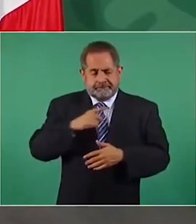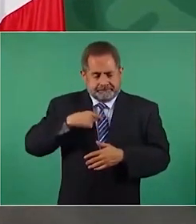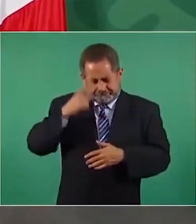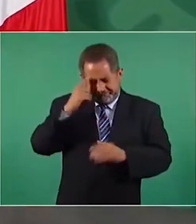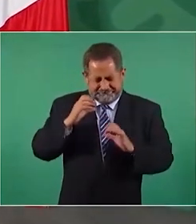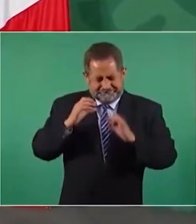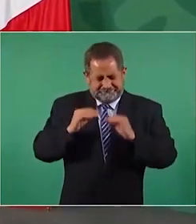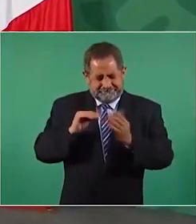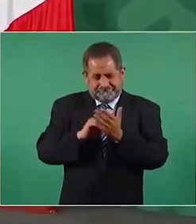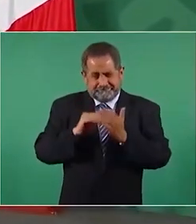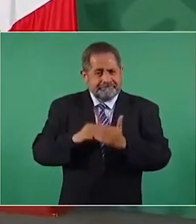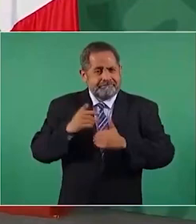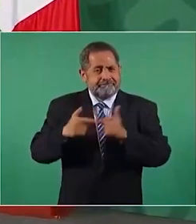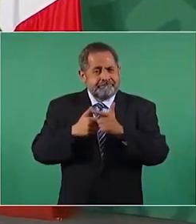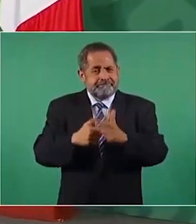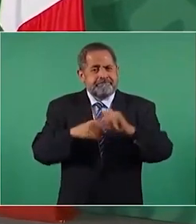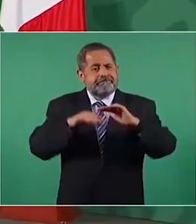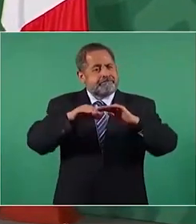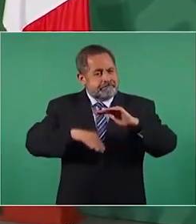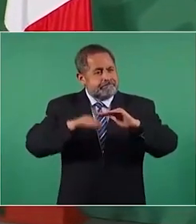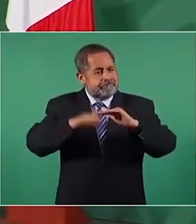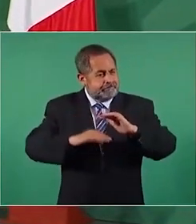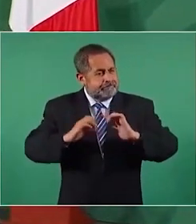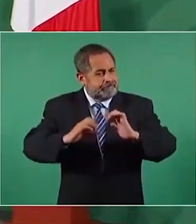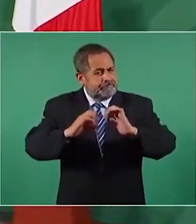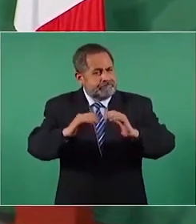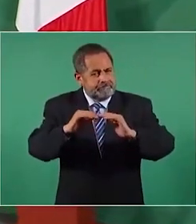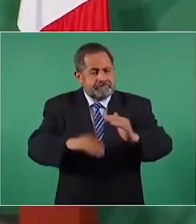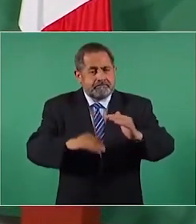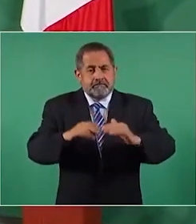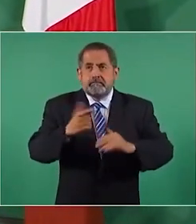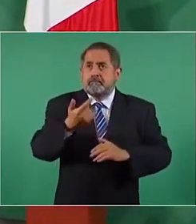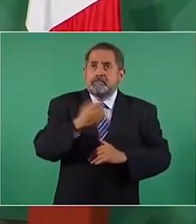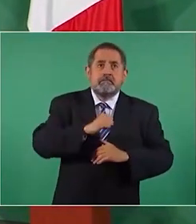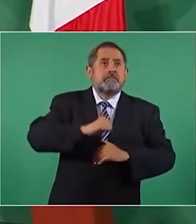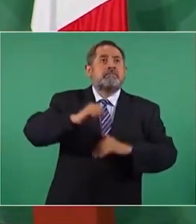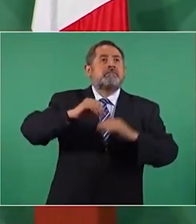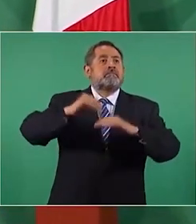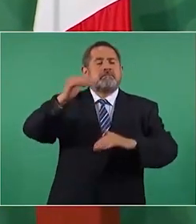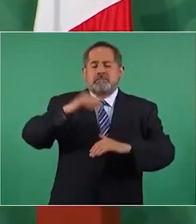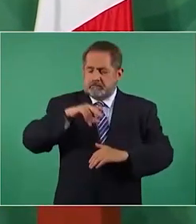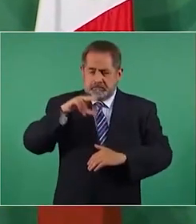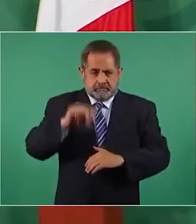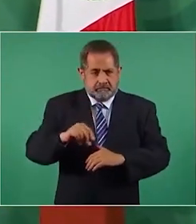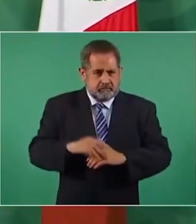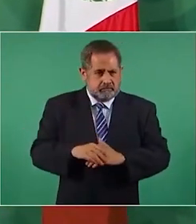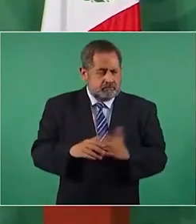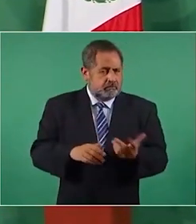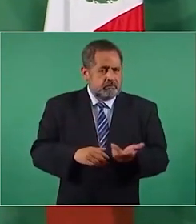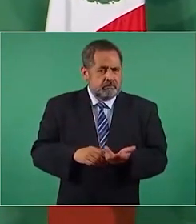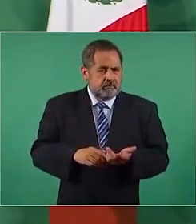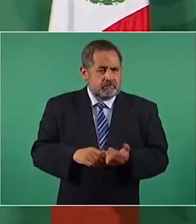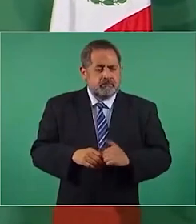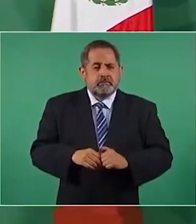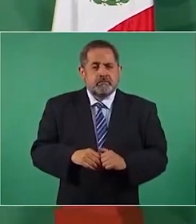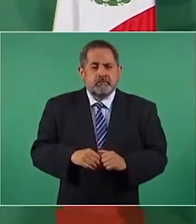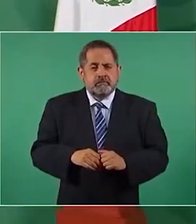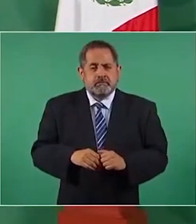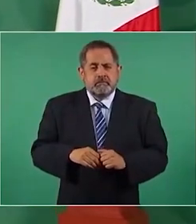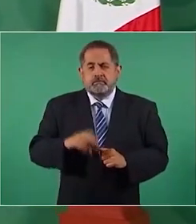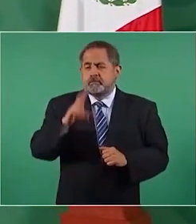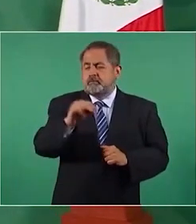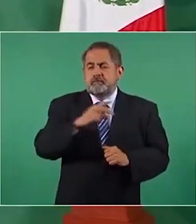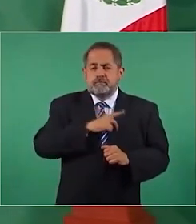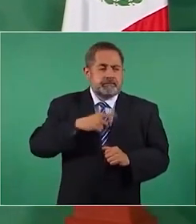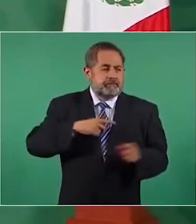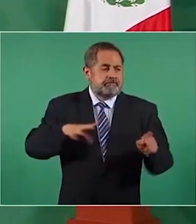mantener los precios, que no vuelvan a subir, que no haya